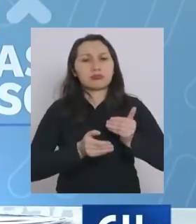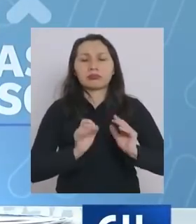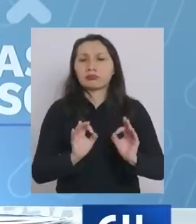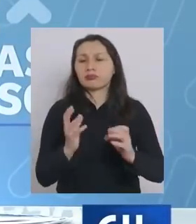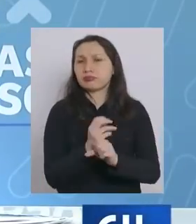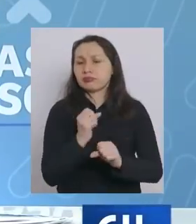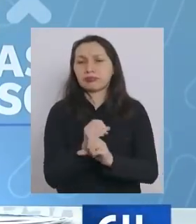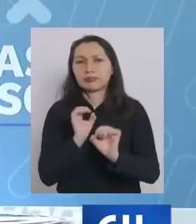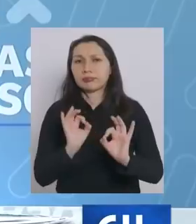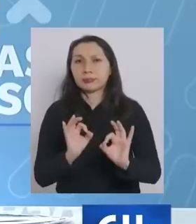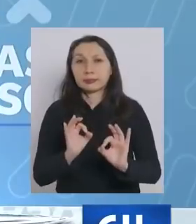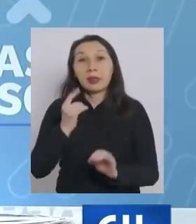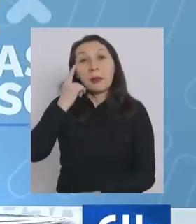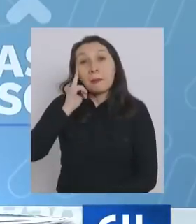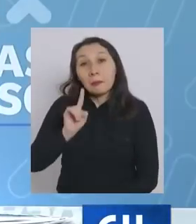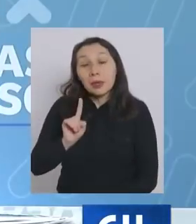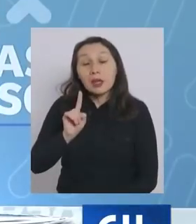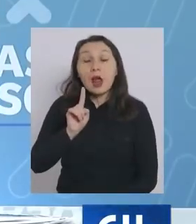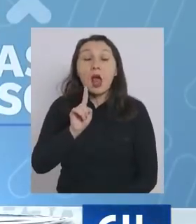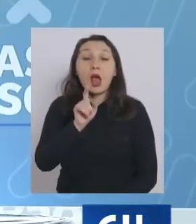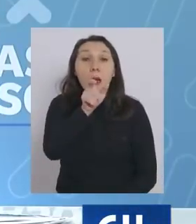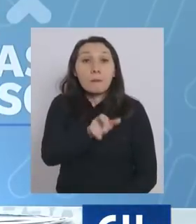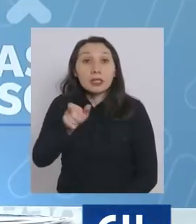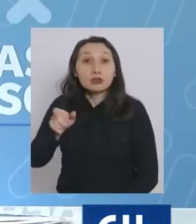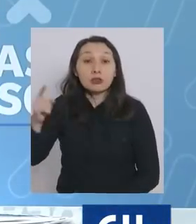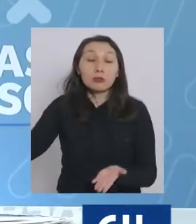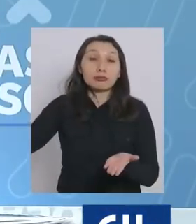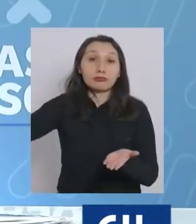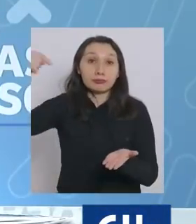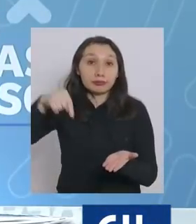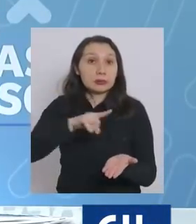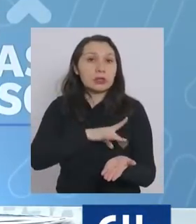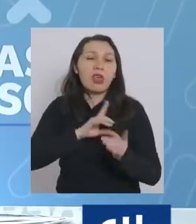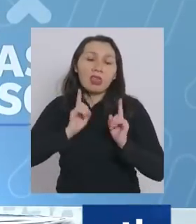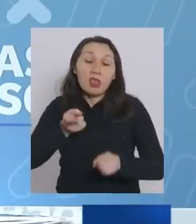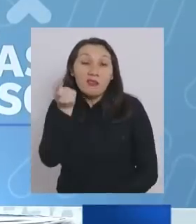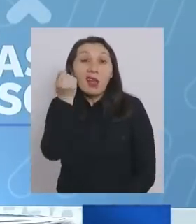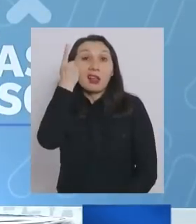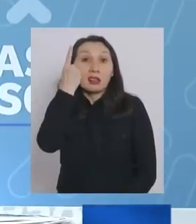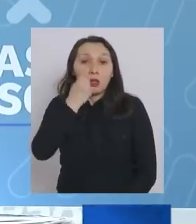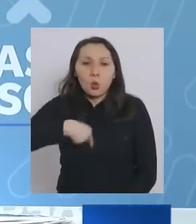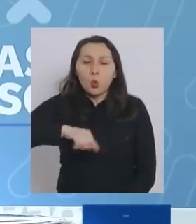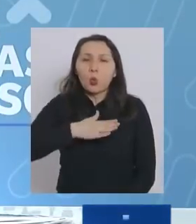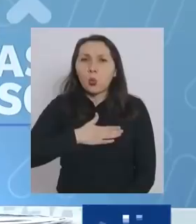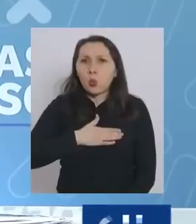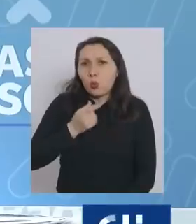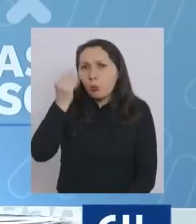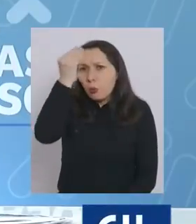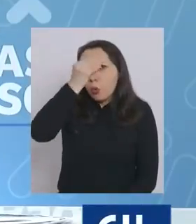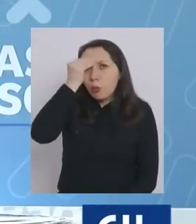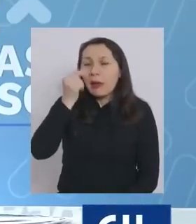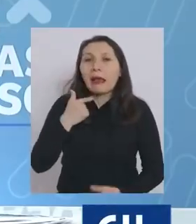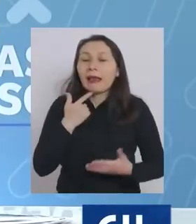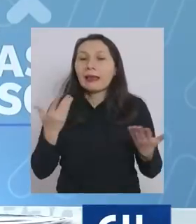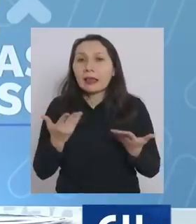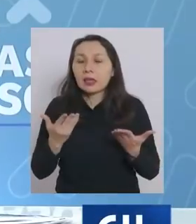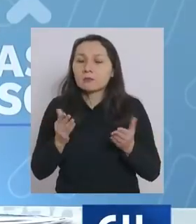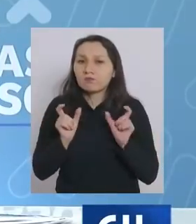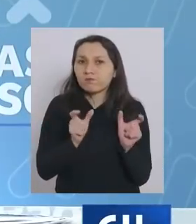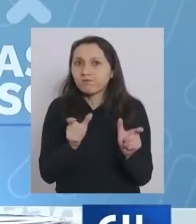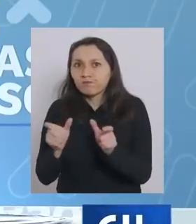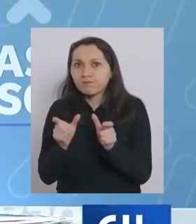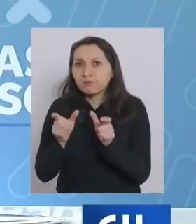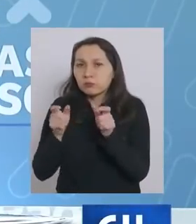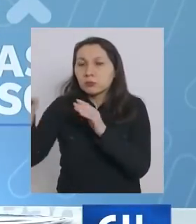eficiente pero las personas que ingresan a Chile tienen que entender justamente que nuestra preocupación es mantener a raya